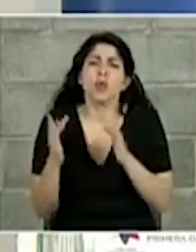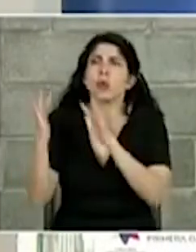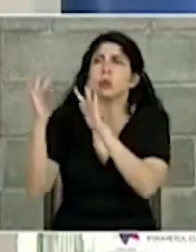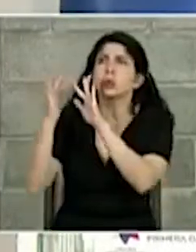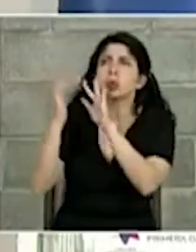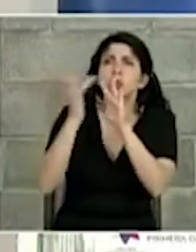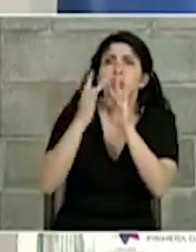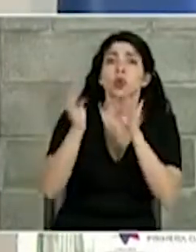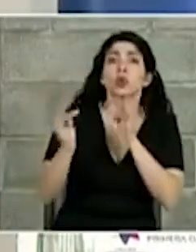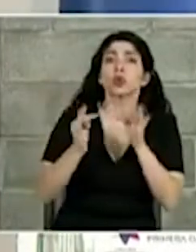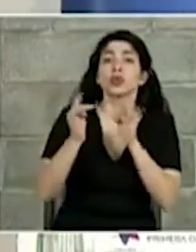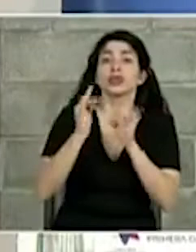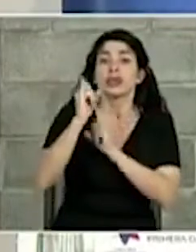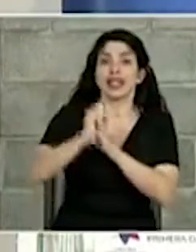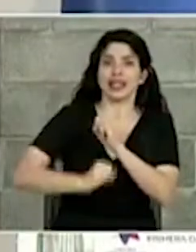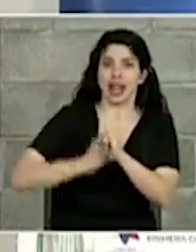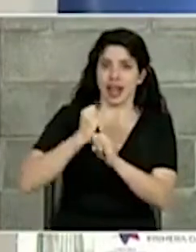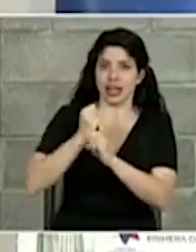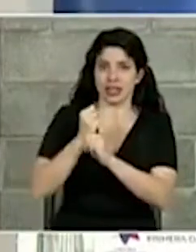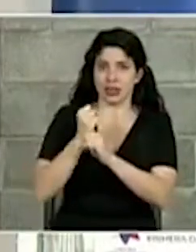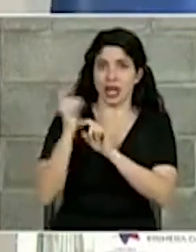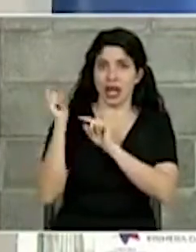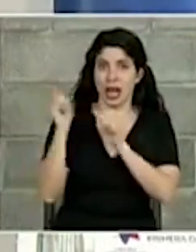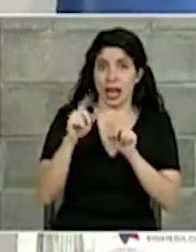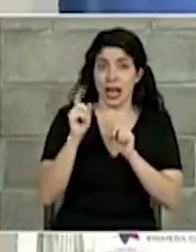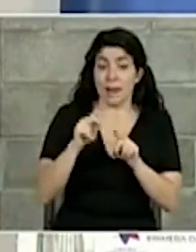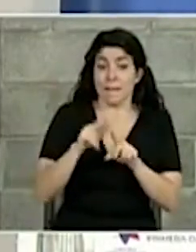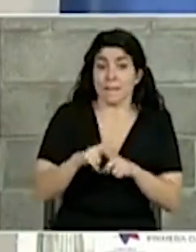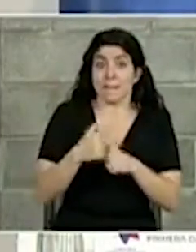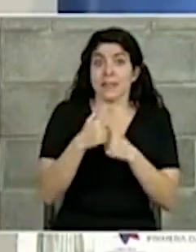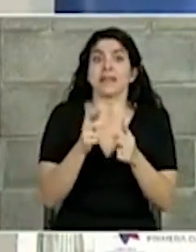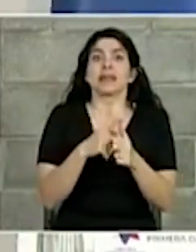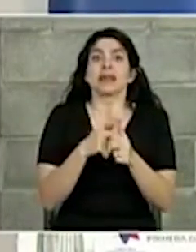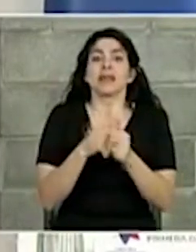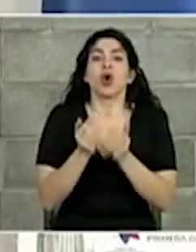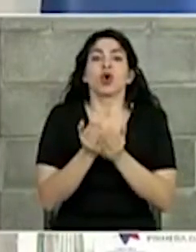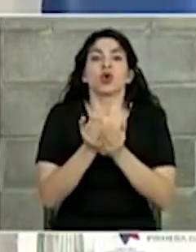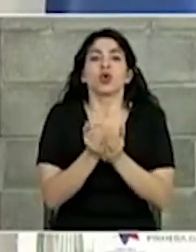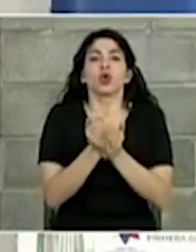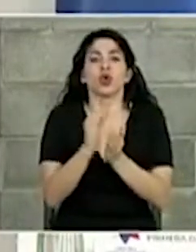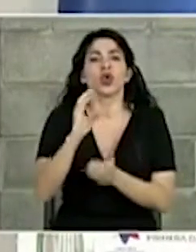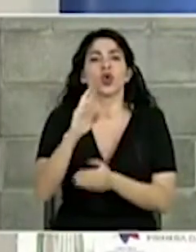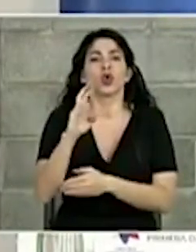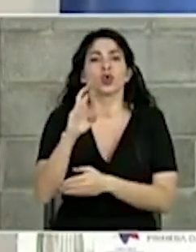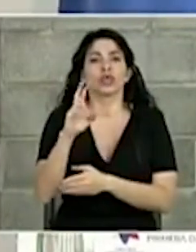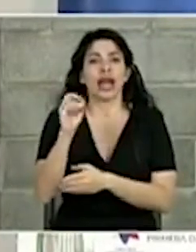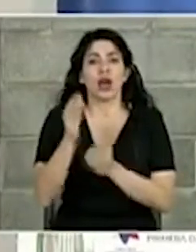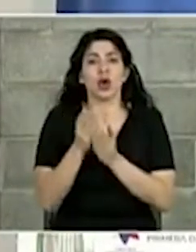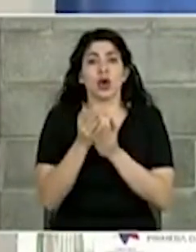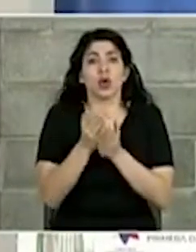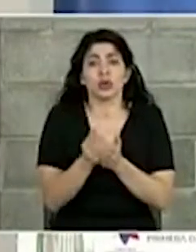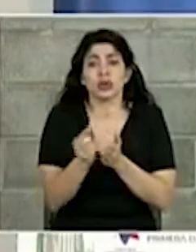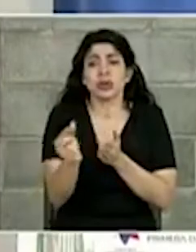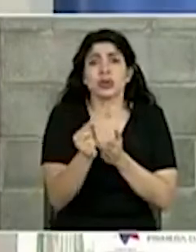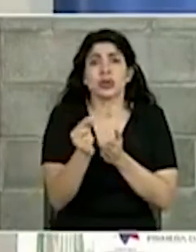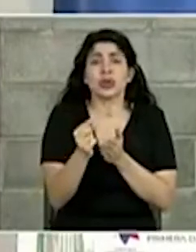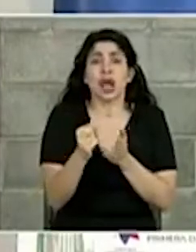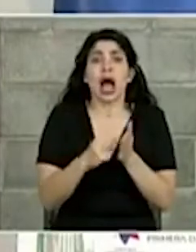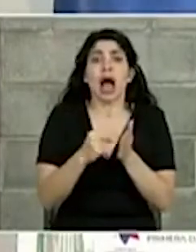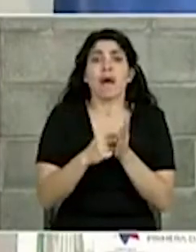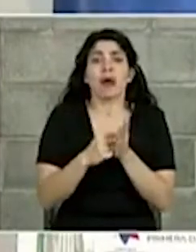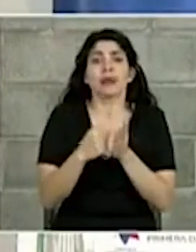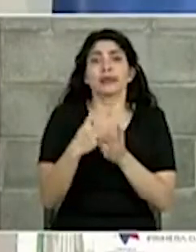capturar el turismo internacional. Empezando por aquellos cruceristas que paran muy cerca de aquí y que a veces se nos